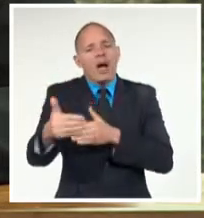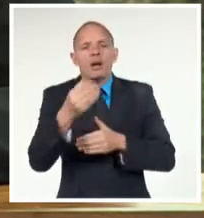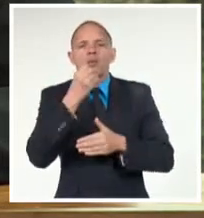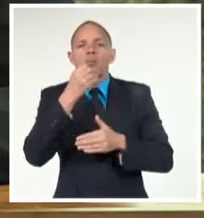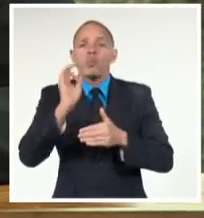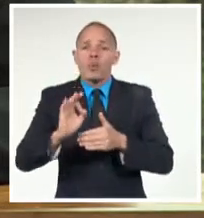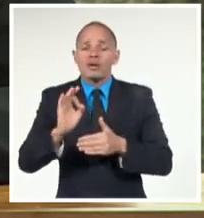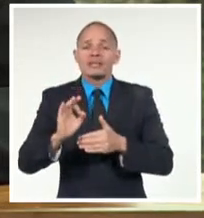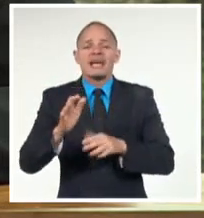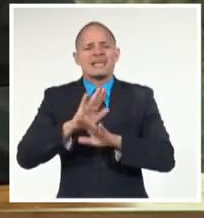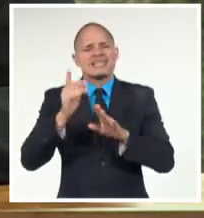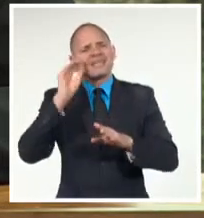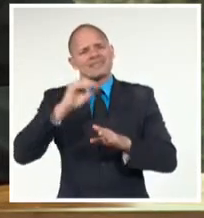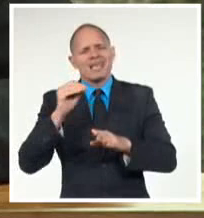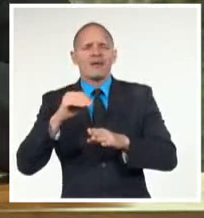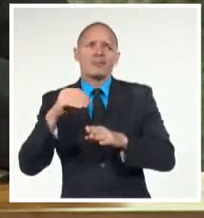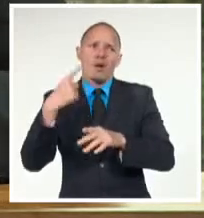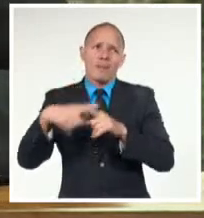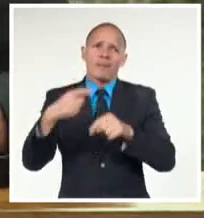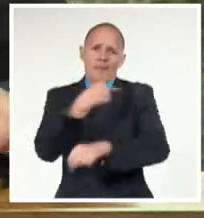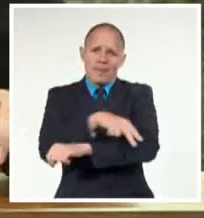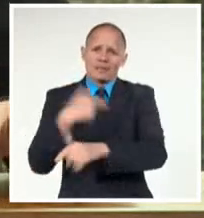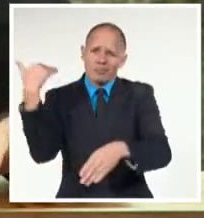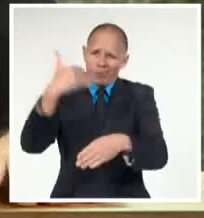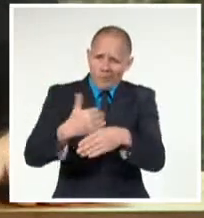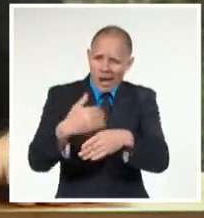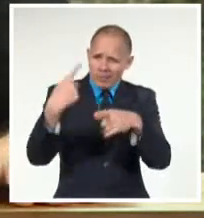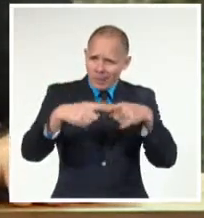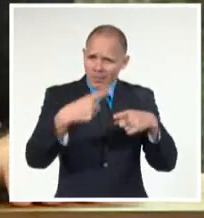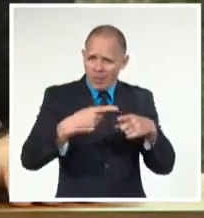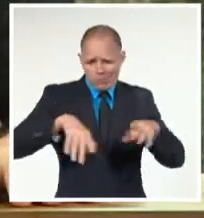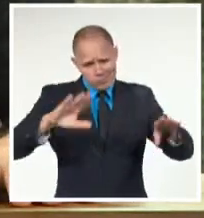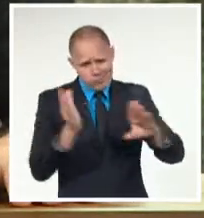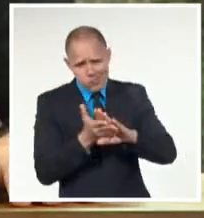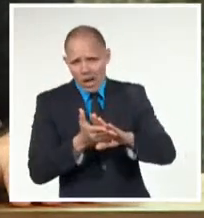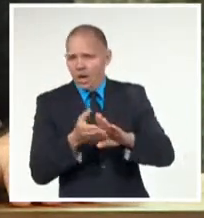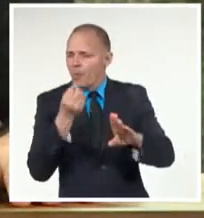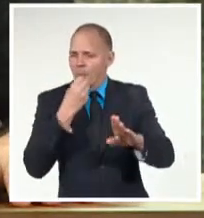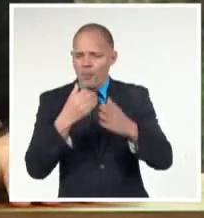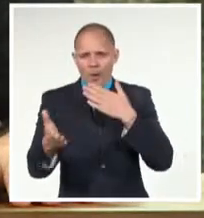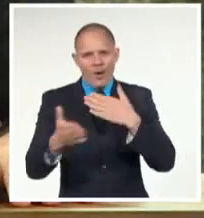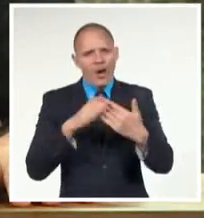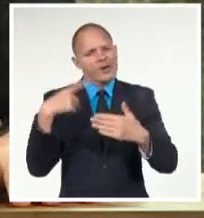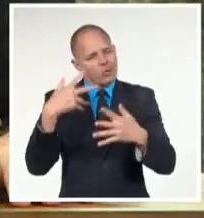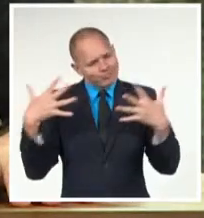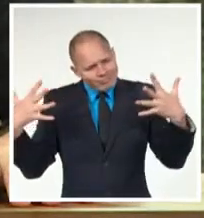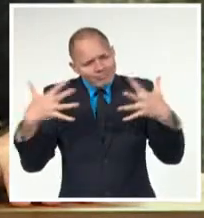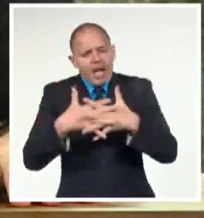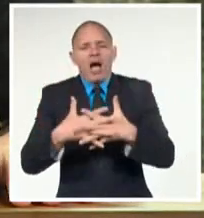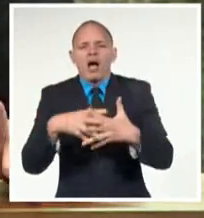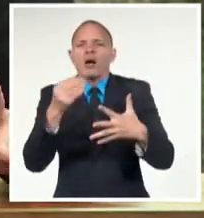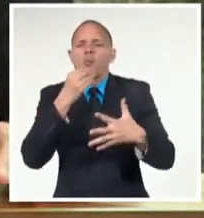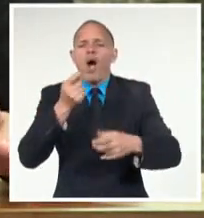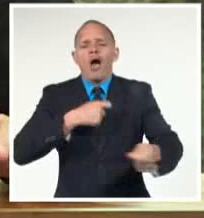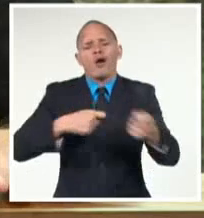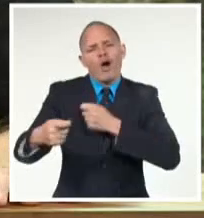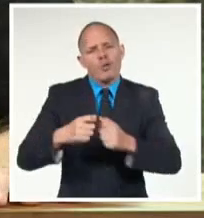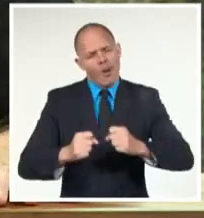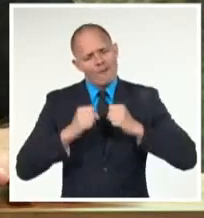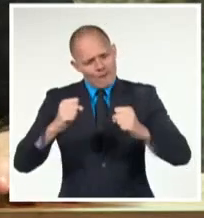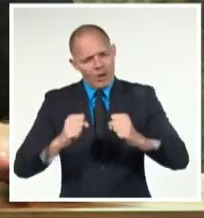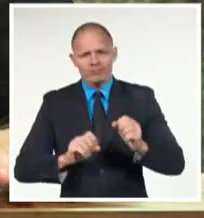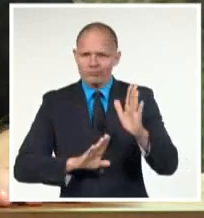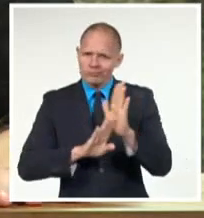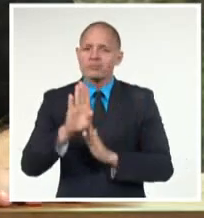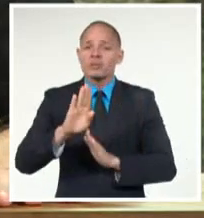impacto de bloqueos y medidas coercitivas, pero sobre todo contribuirá a fortalecer la estabilidad de nuestras economías a la par que